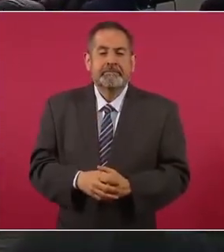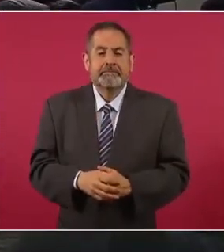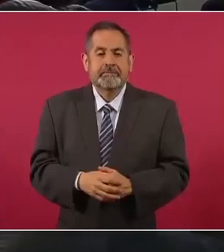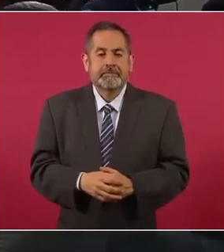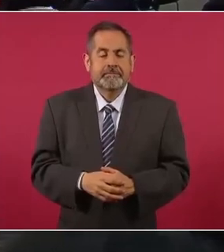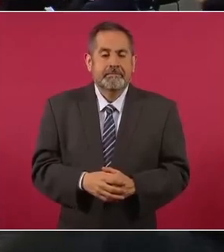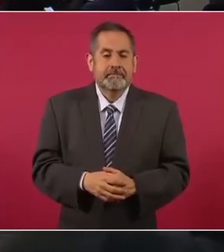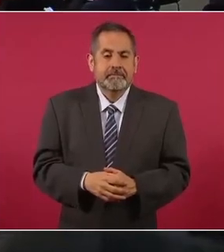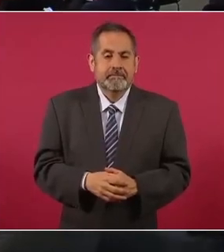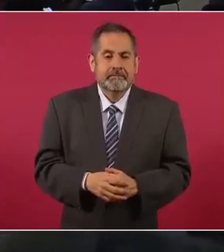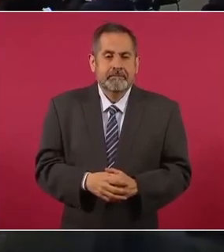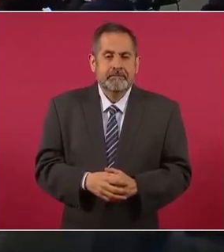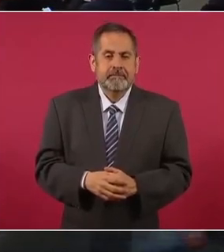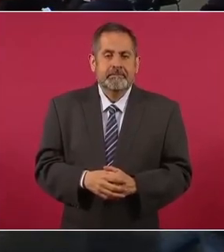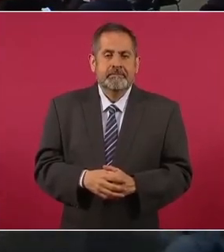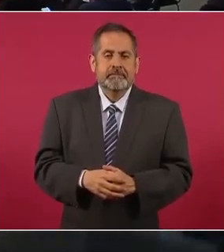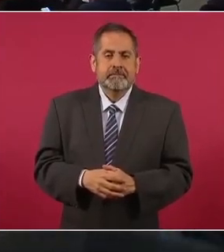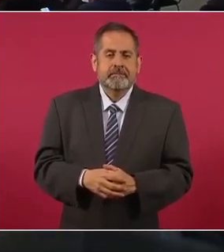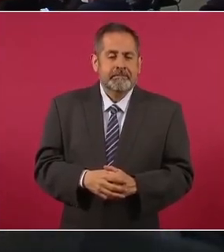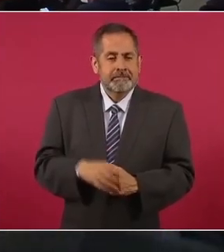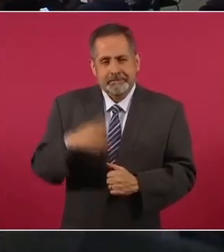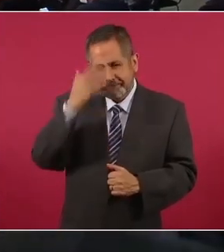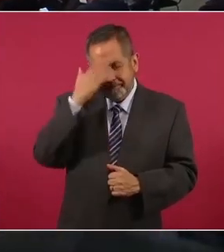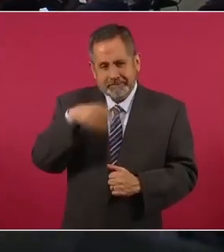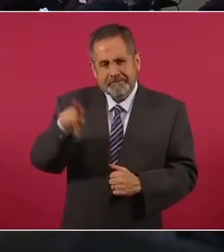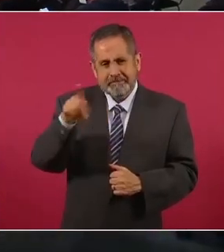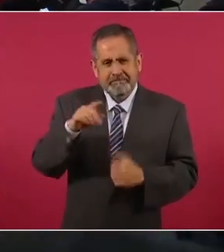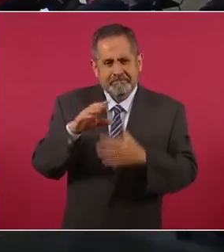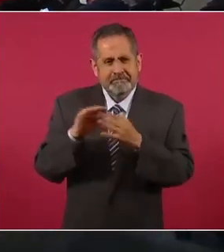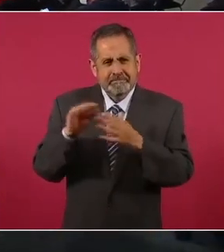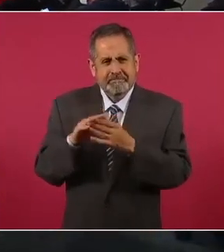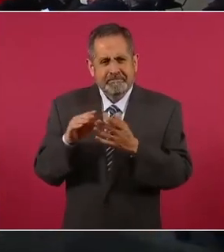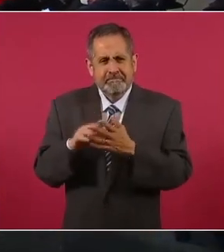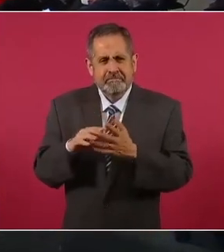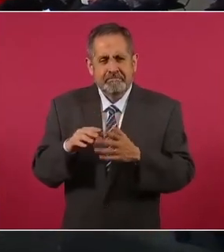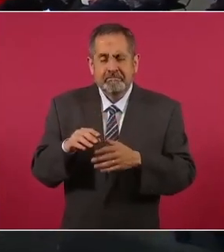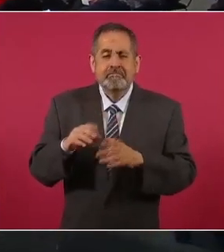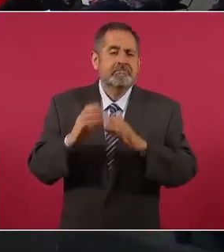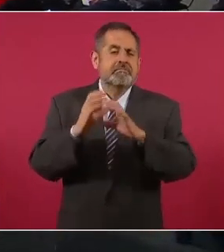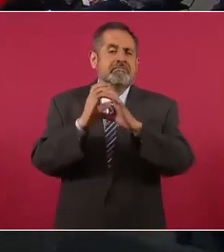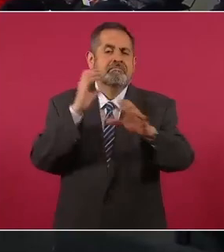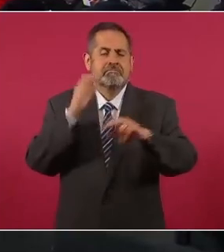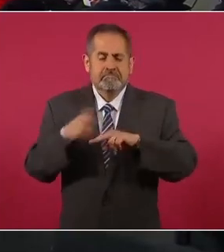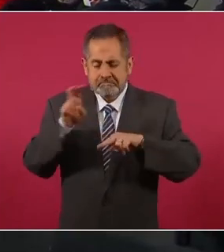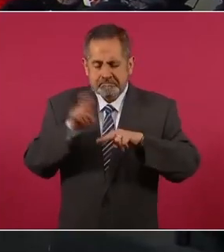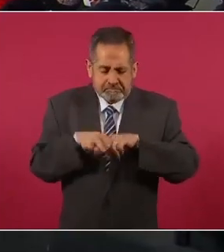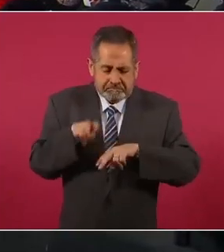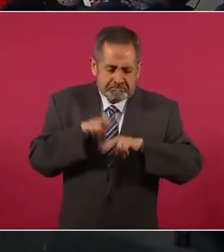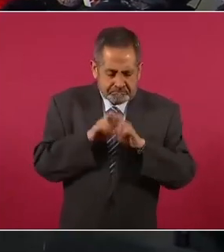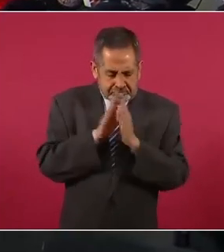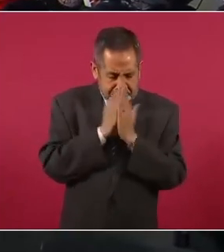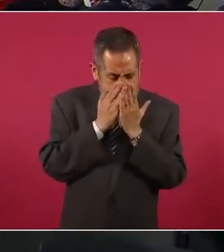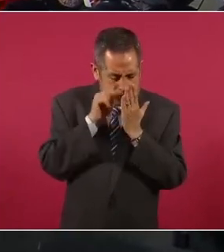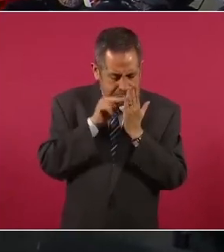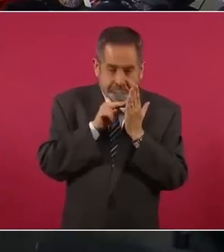Y pues cada quien ya ven como era antes y sigue siendo, cada quien en el camión va leyendo sus cosas,